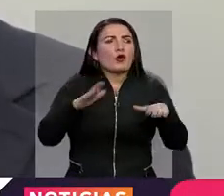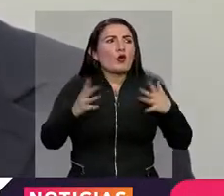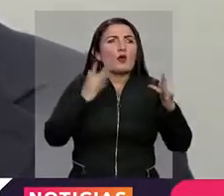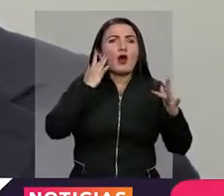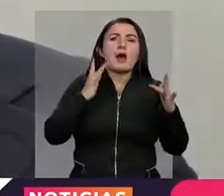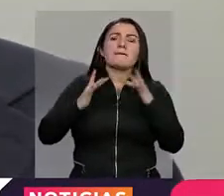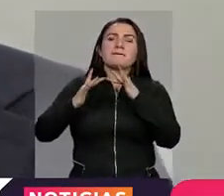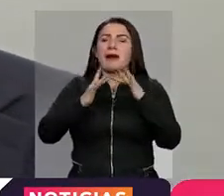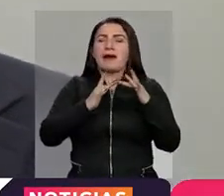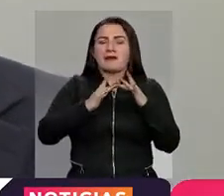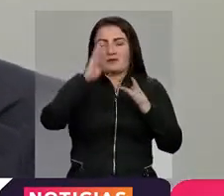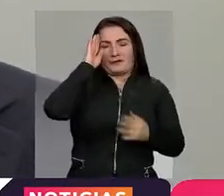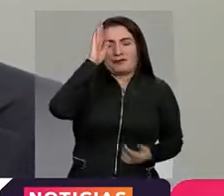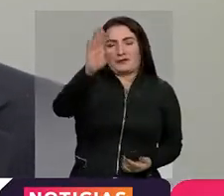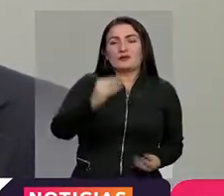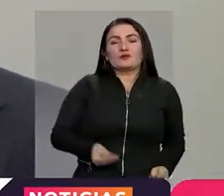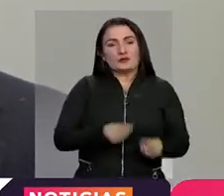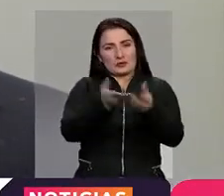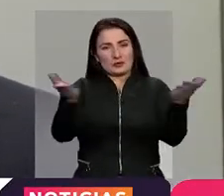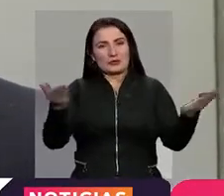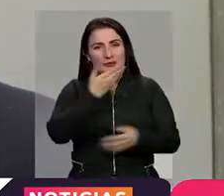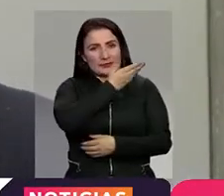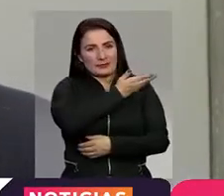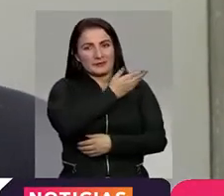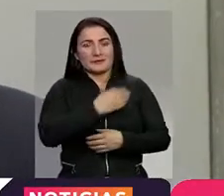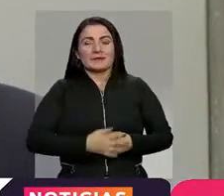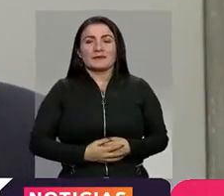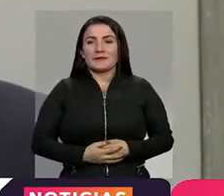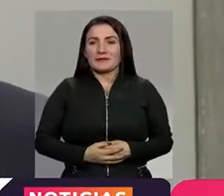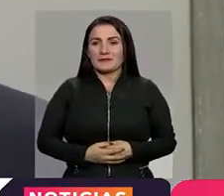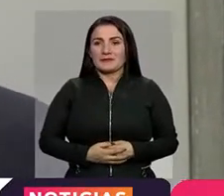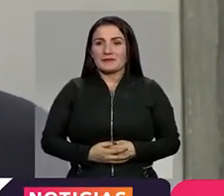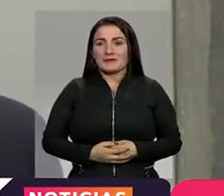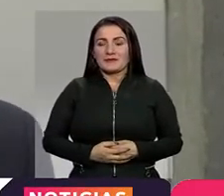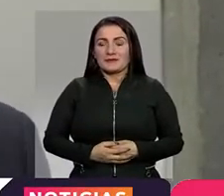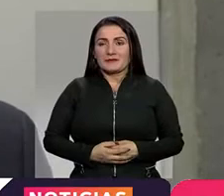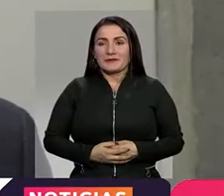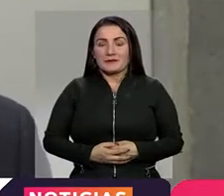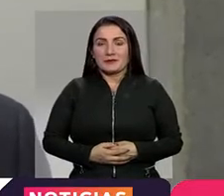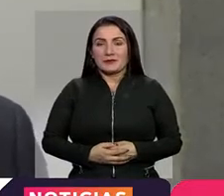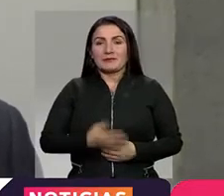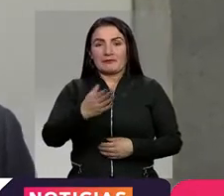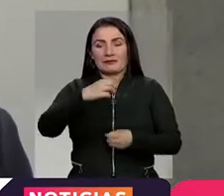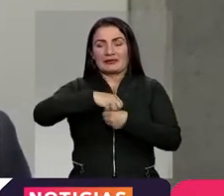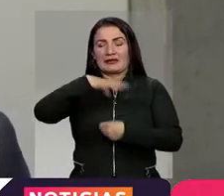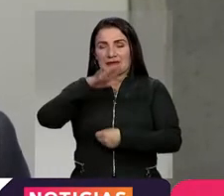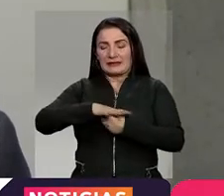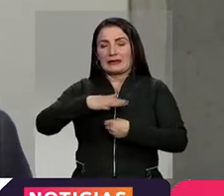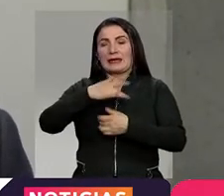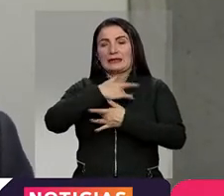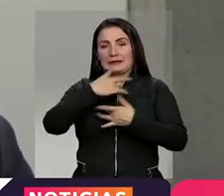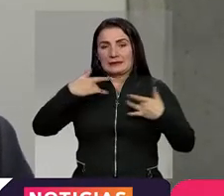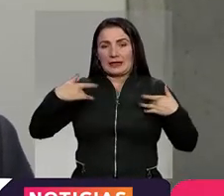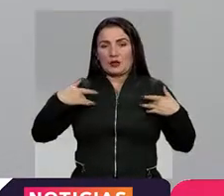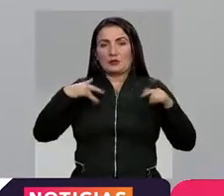aplicarlas a futuro brindando una mejor atención. A continuación, las declaraciones del secretario distrital de Salud.